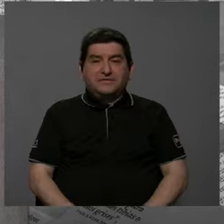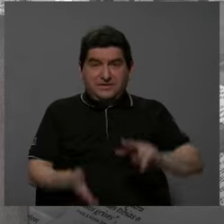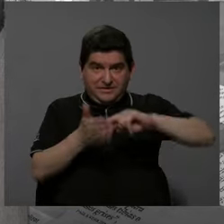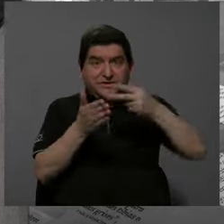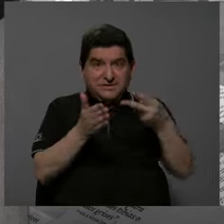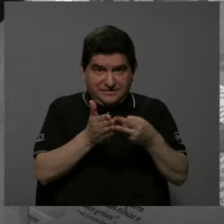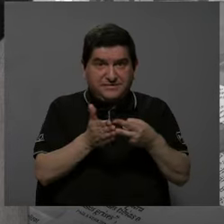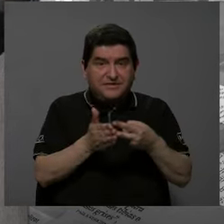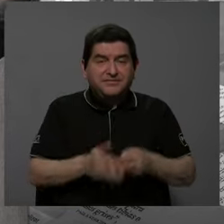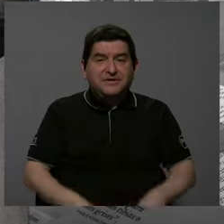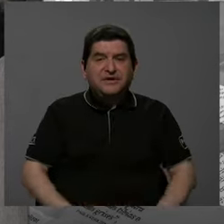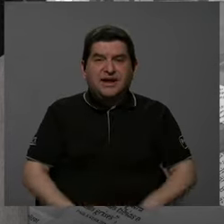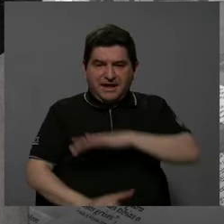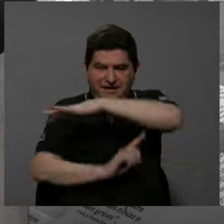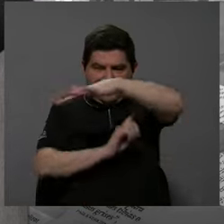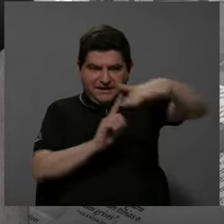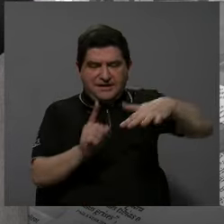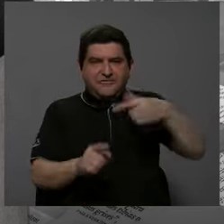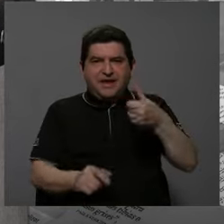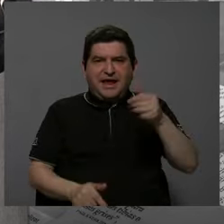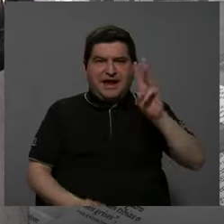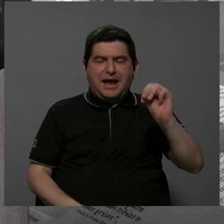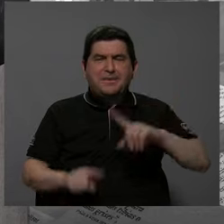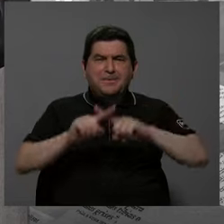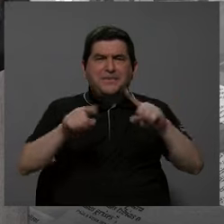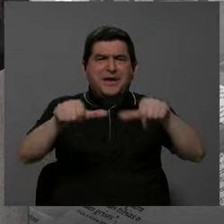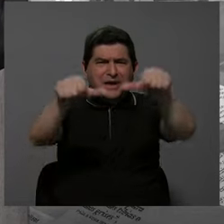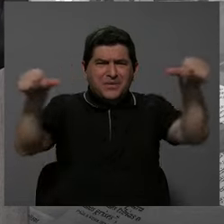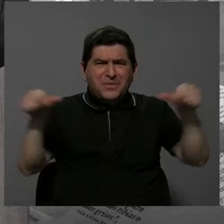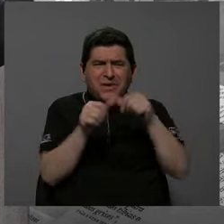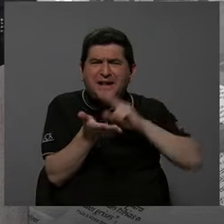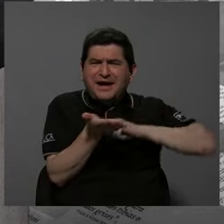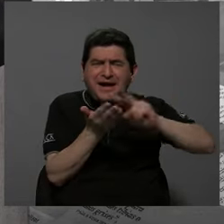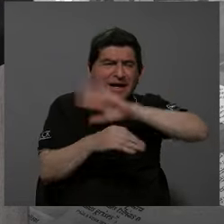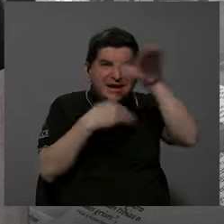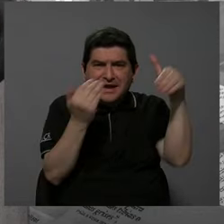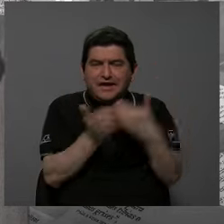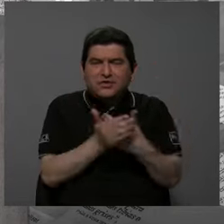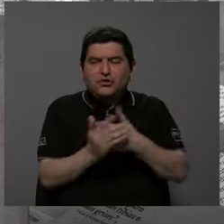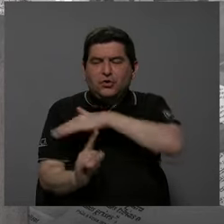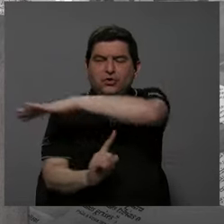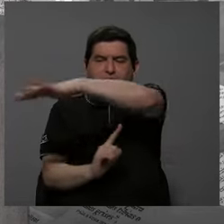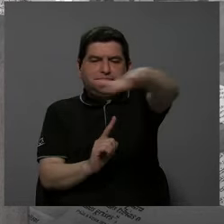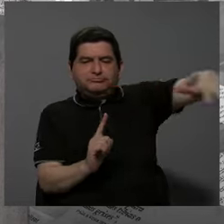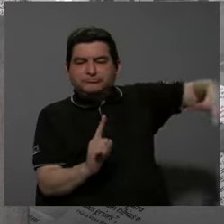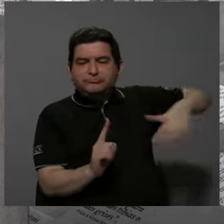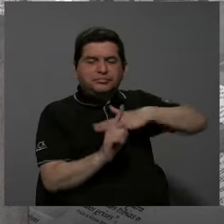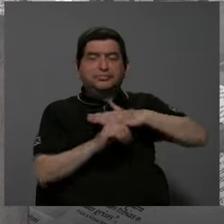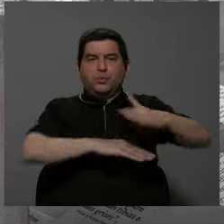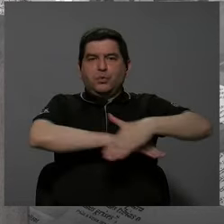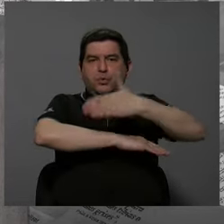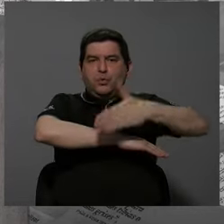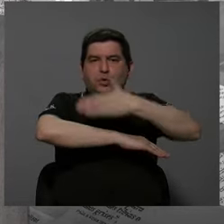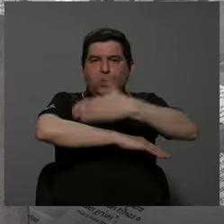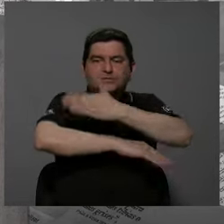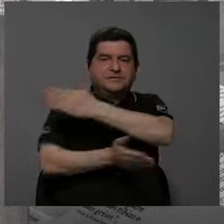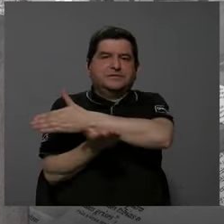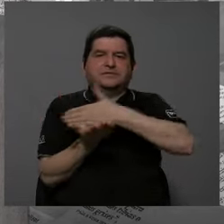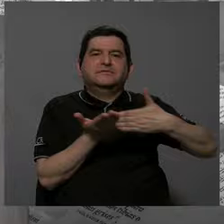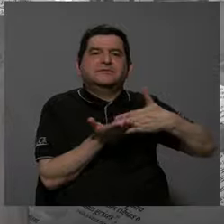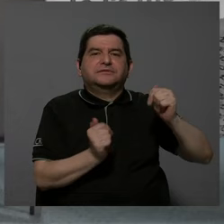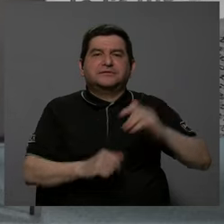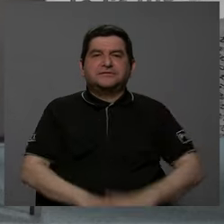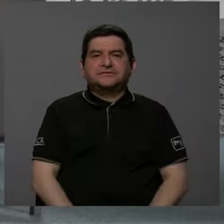metropolitana y luego ve en grandes territorios verdes, que es todo lo que es la periferia, nuestras costas y nuestras